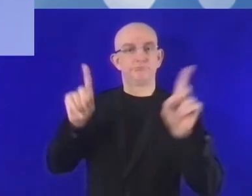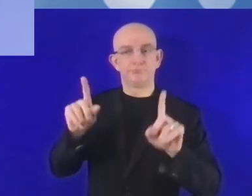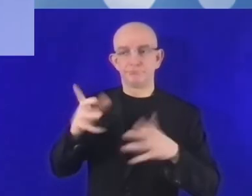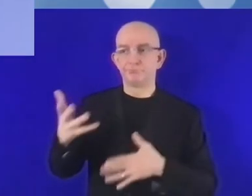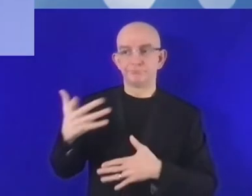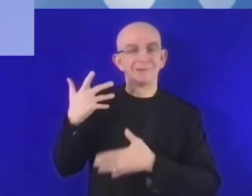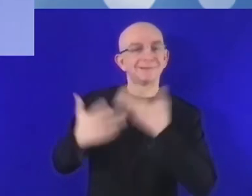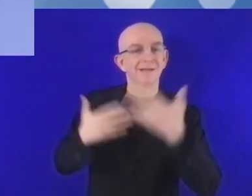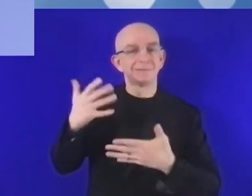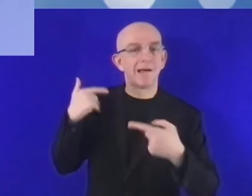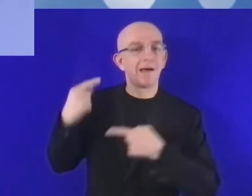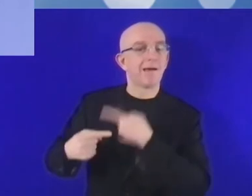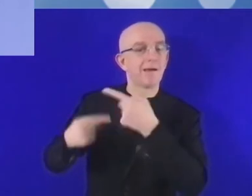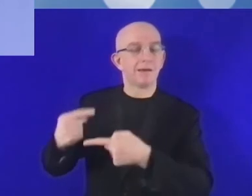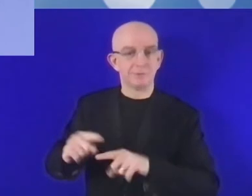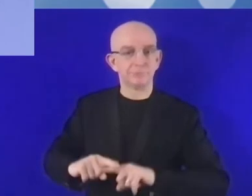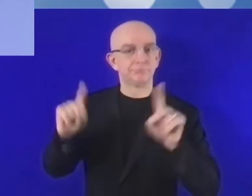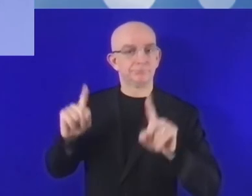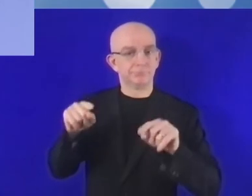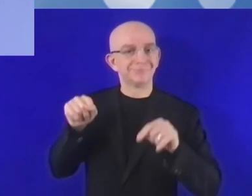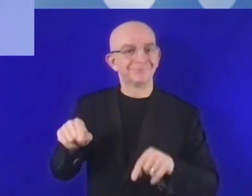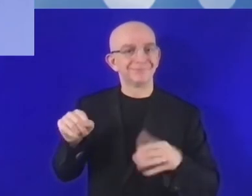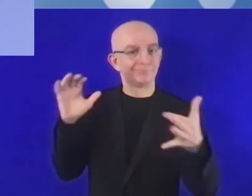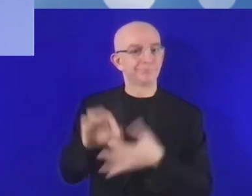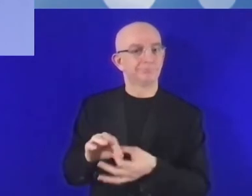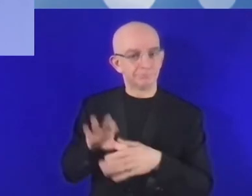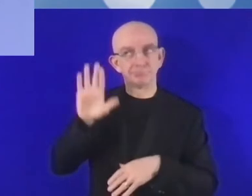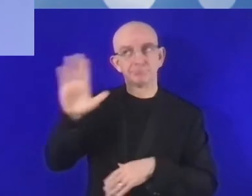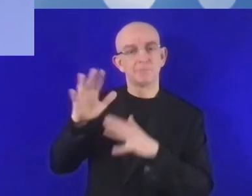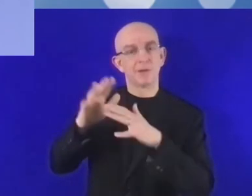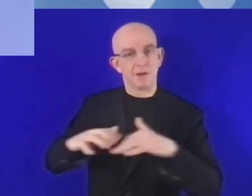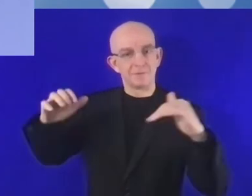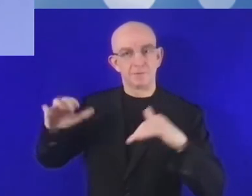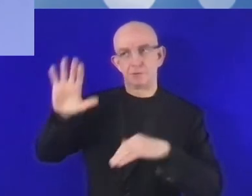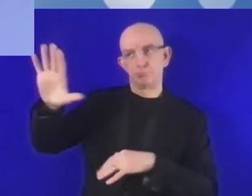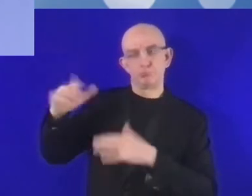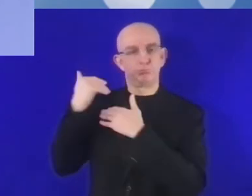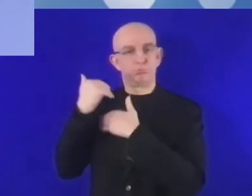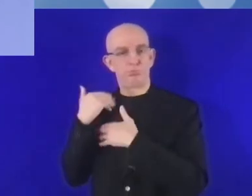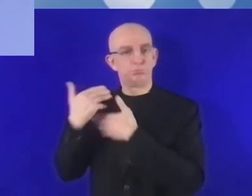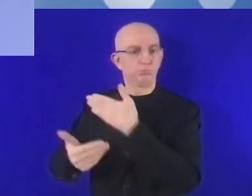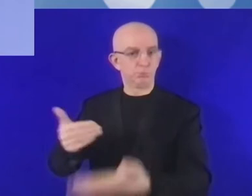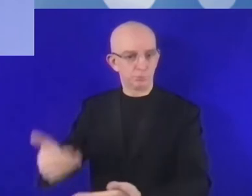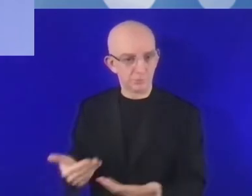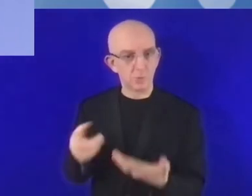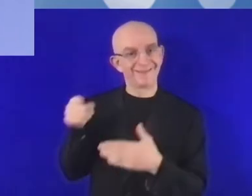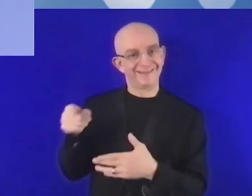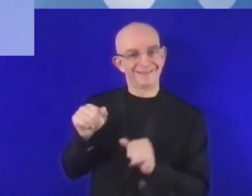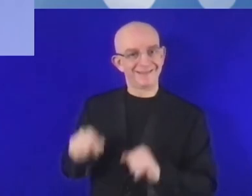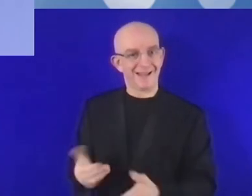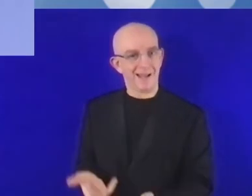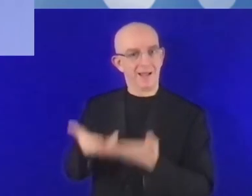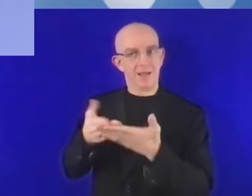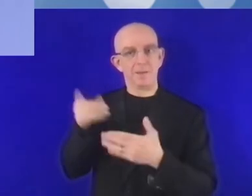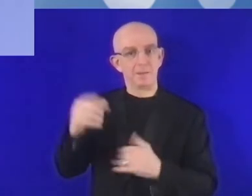acceso a los datos que requieren un esfuerzo adicional. Para que esto sea posible,